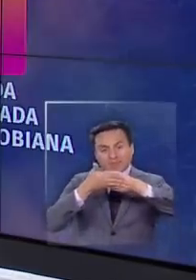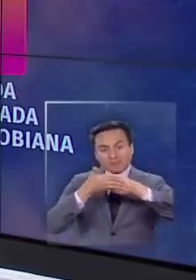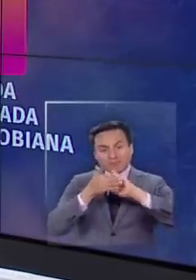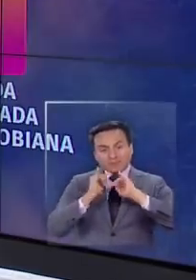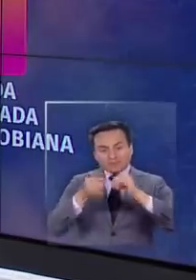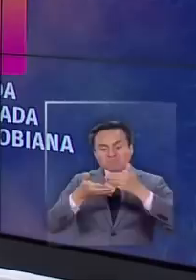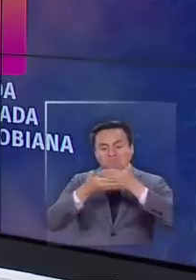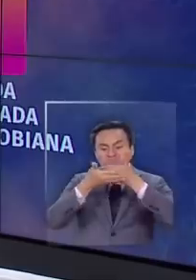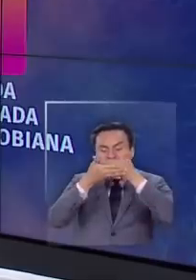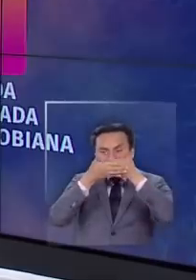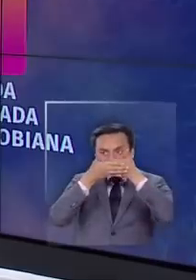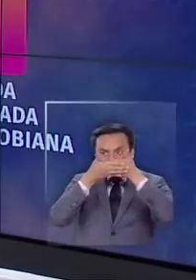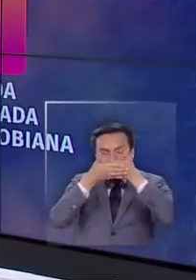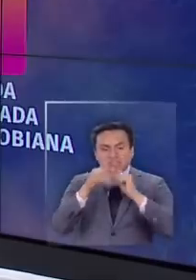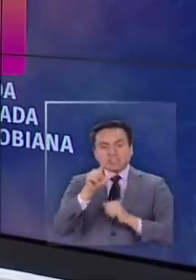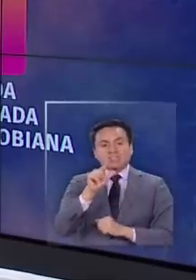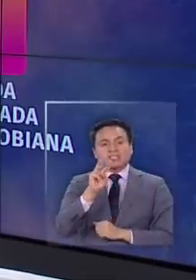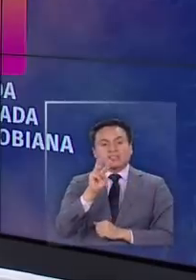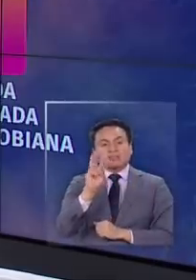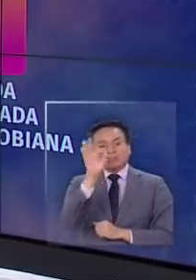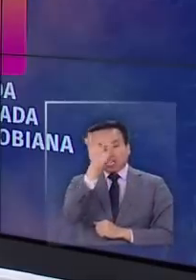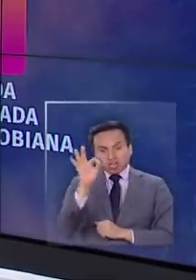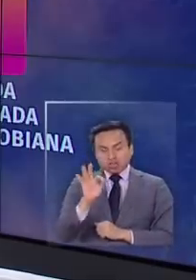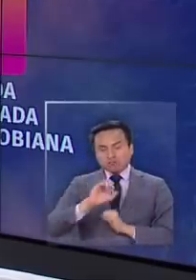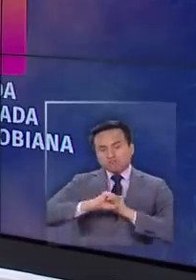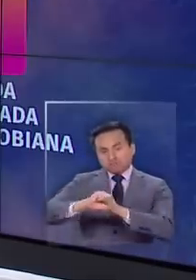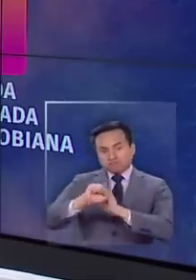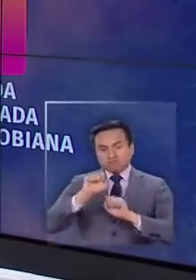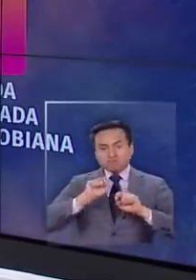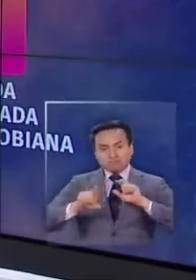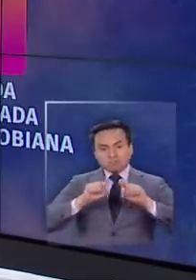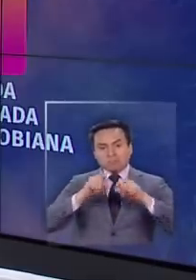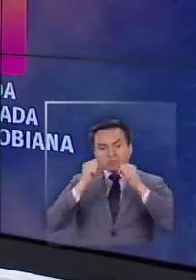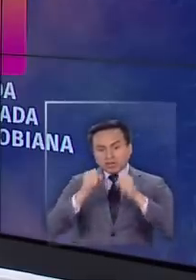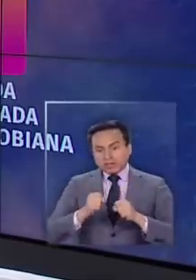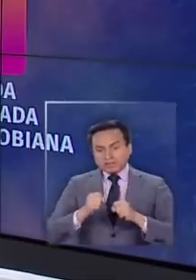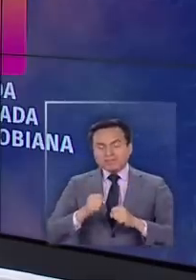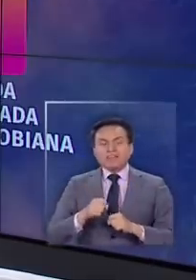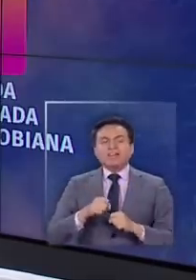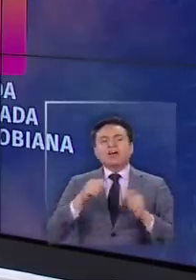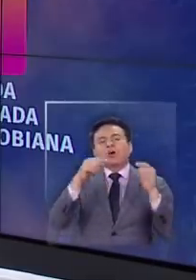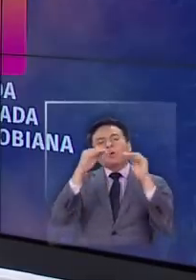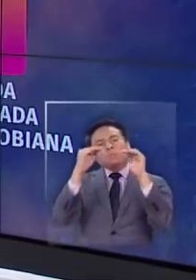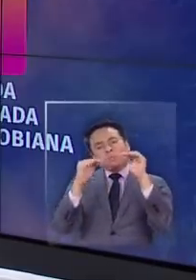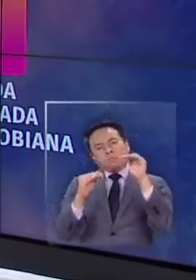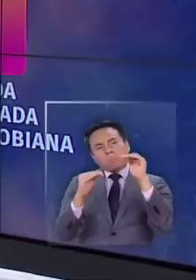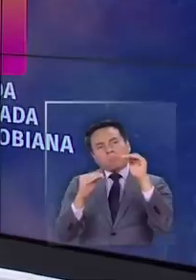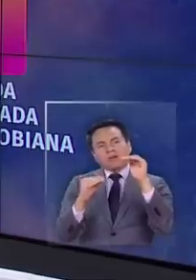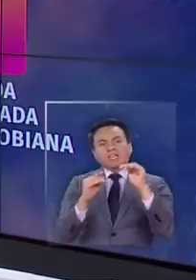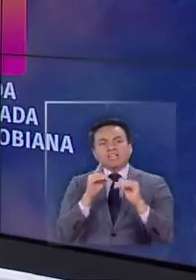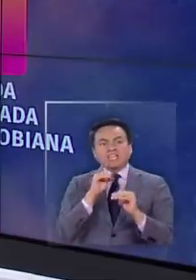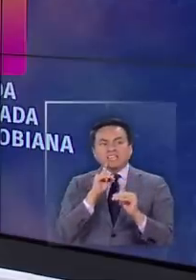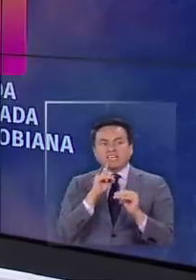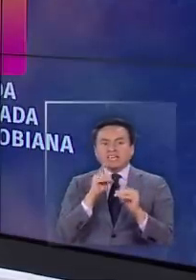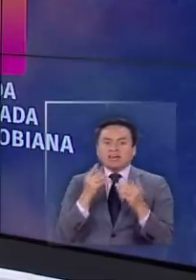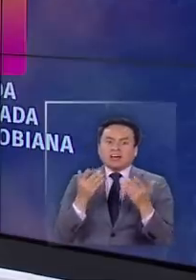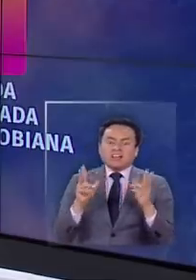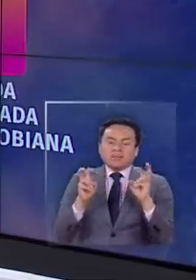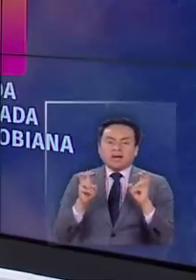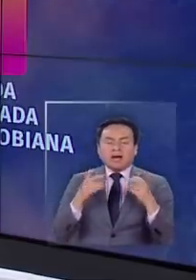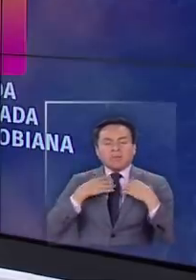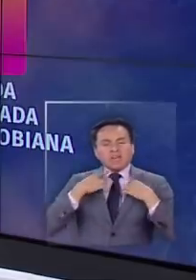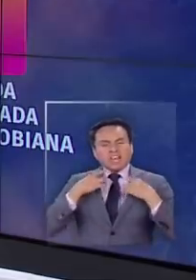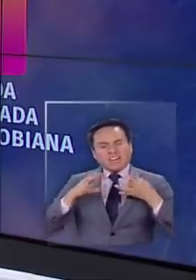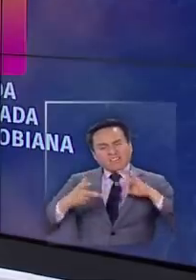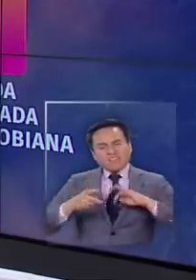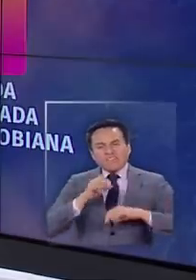nota, por ejemplo, y usted puede lograr un 73% de efectividad. Luego, ya, si tiene más a la mano una polera